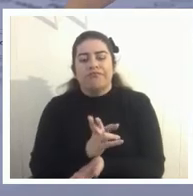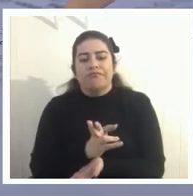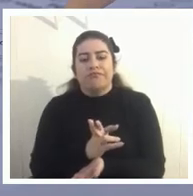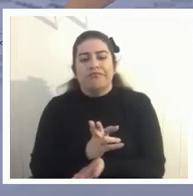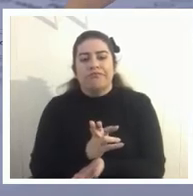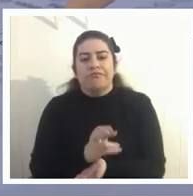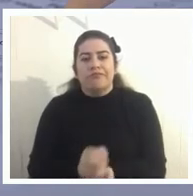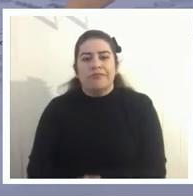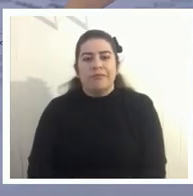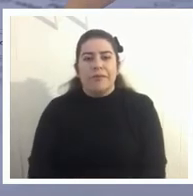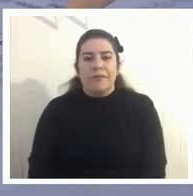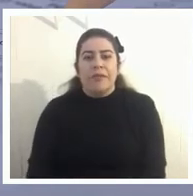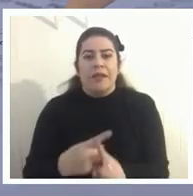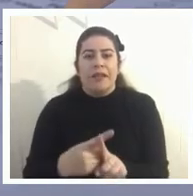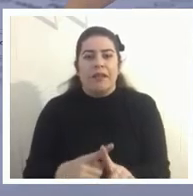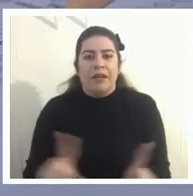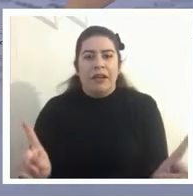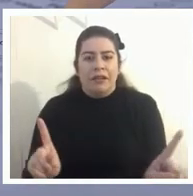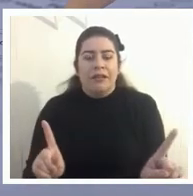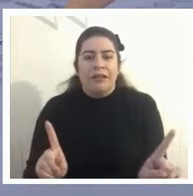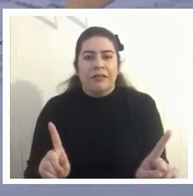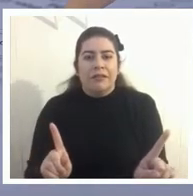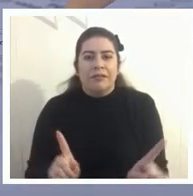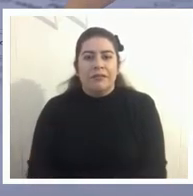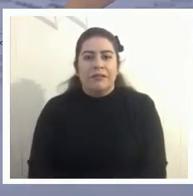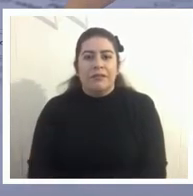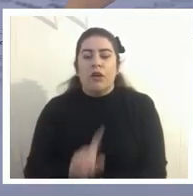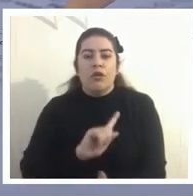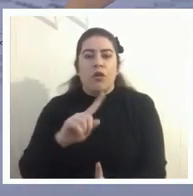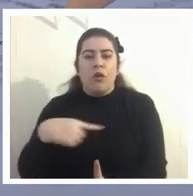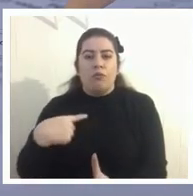bien distintos ciertos no positivos